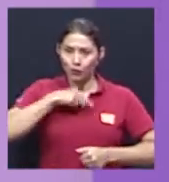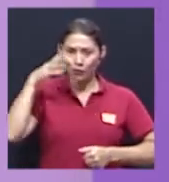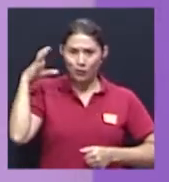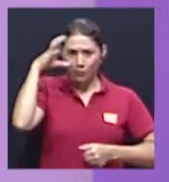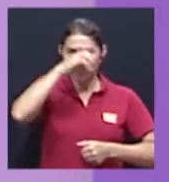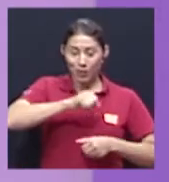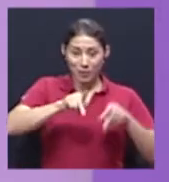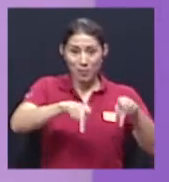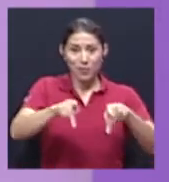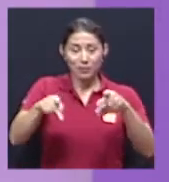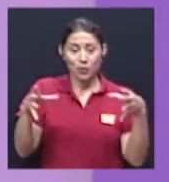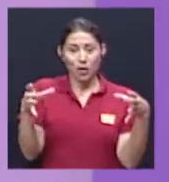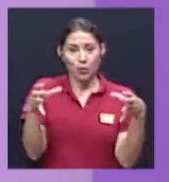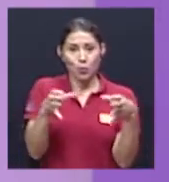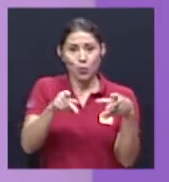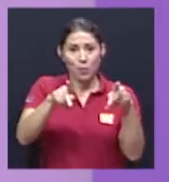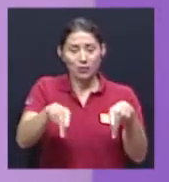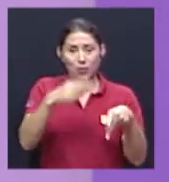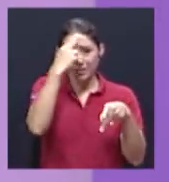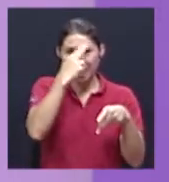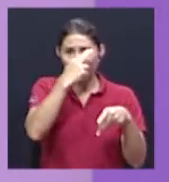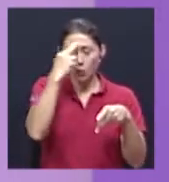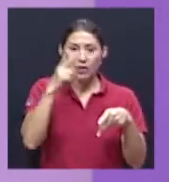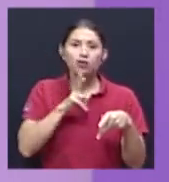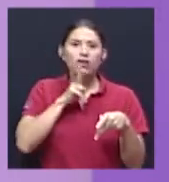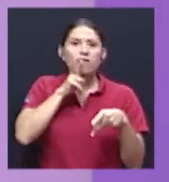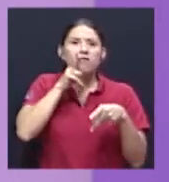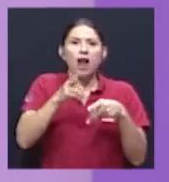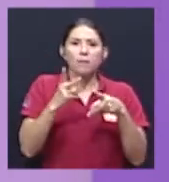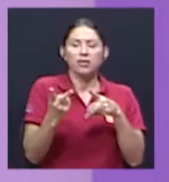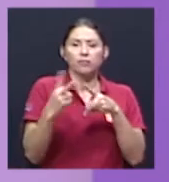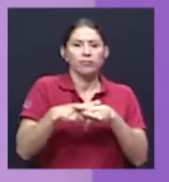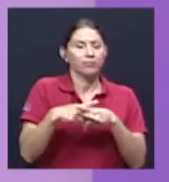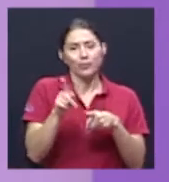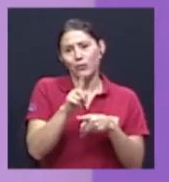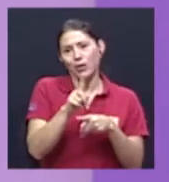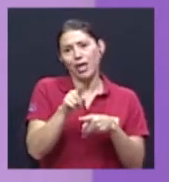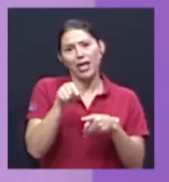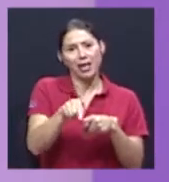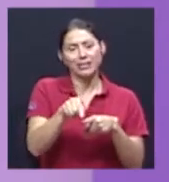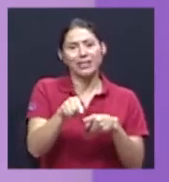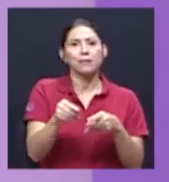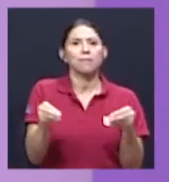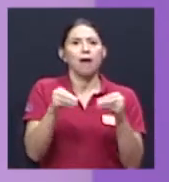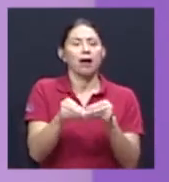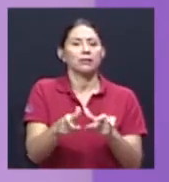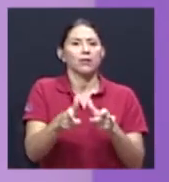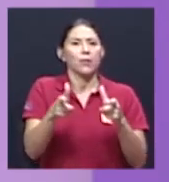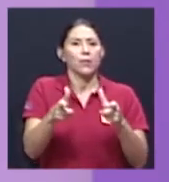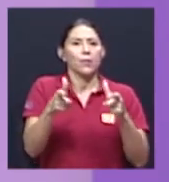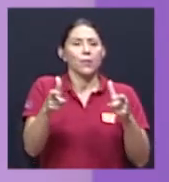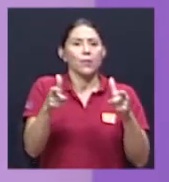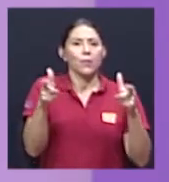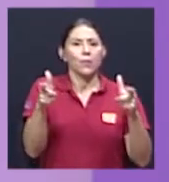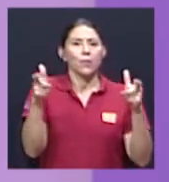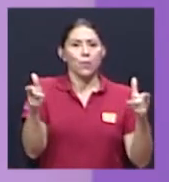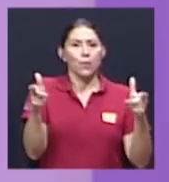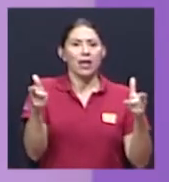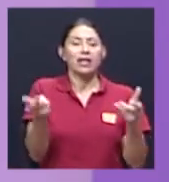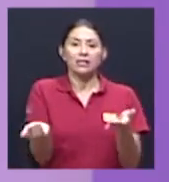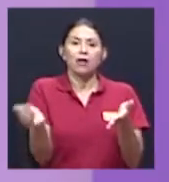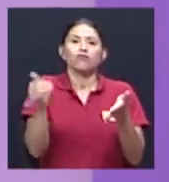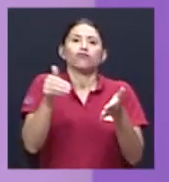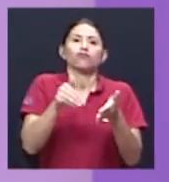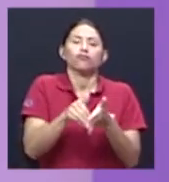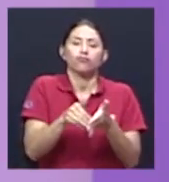practicante es el sector que está creciendo más, además es el que está relaborando sus creencias. Es un sector que no se queda